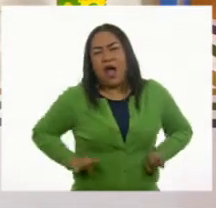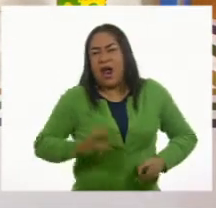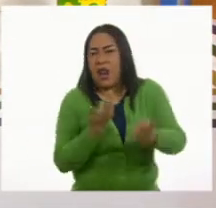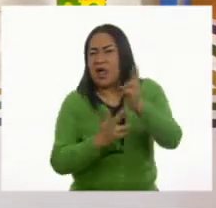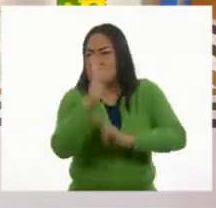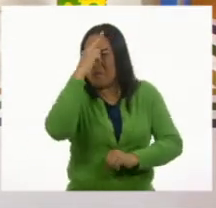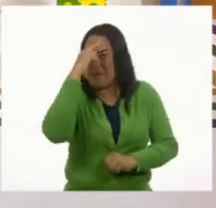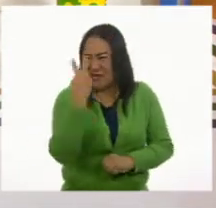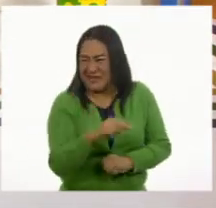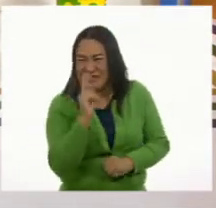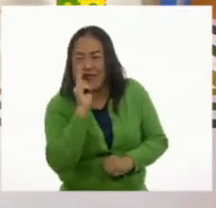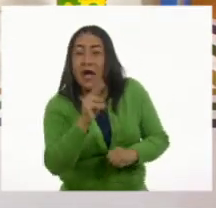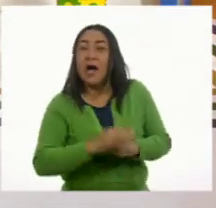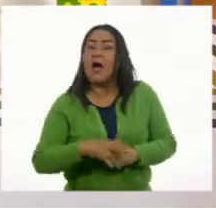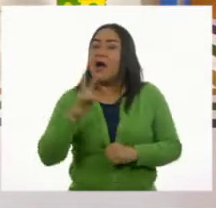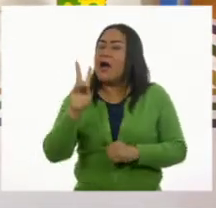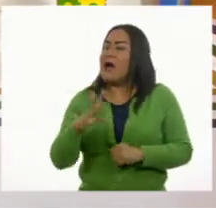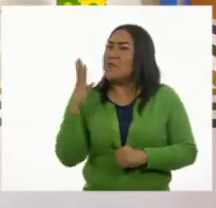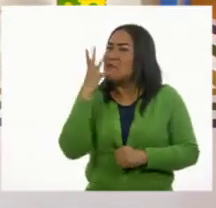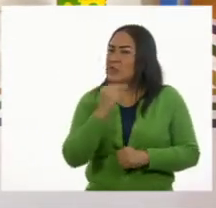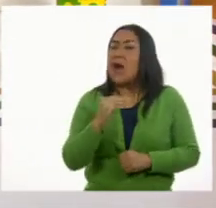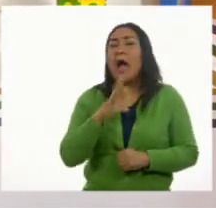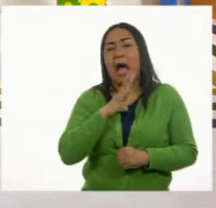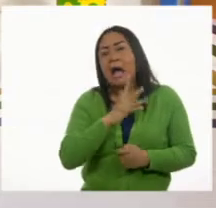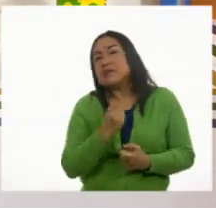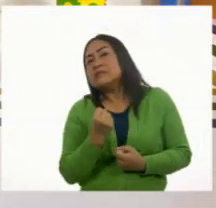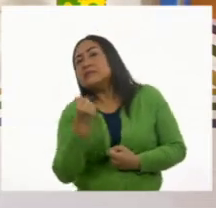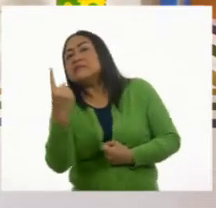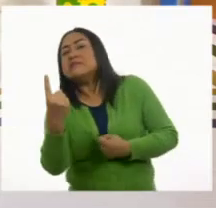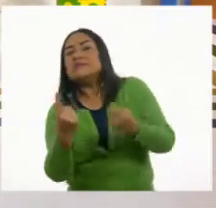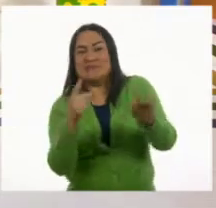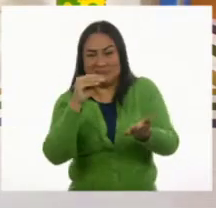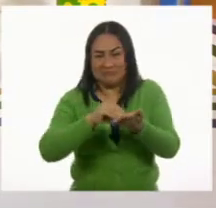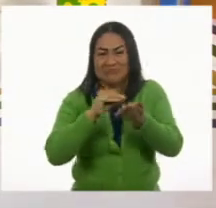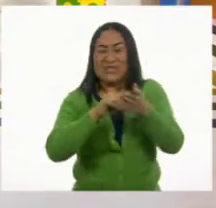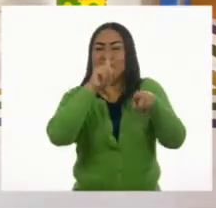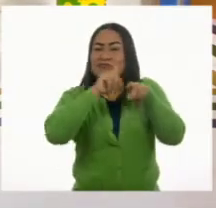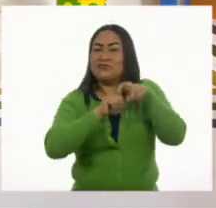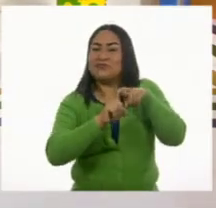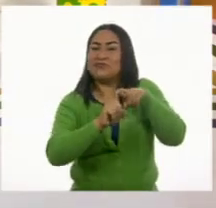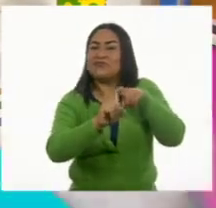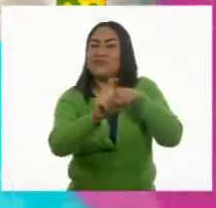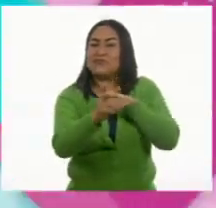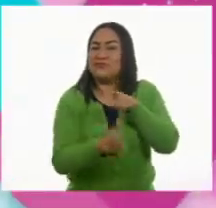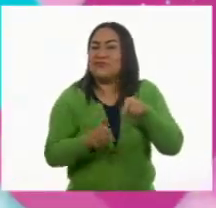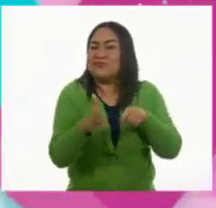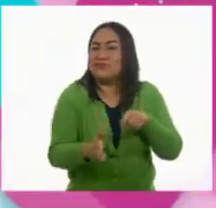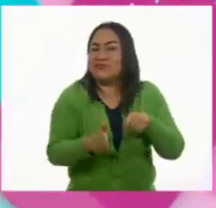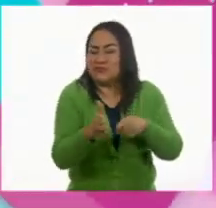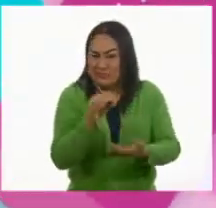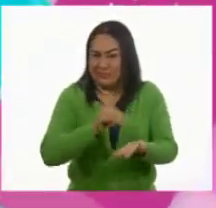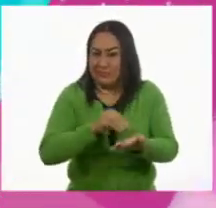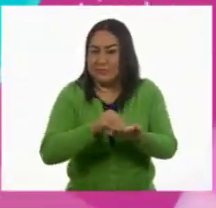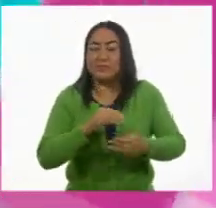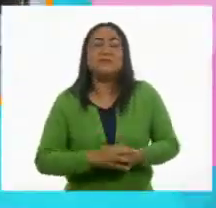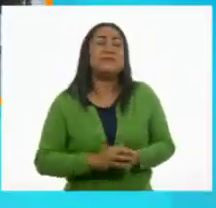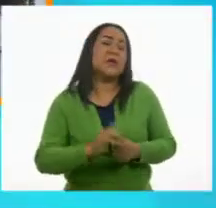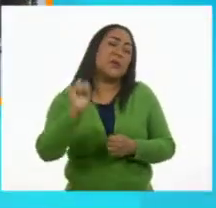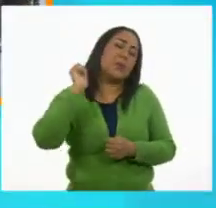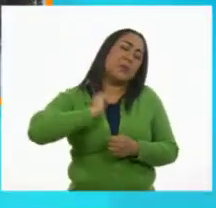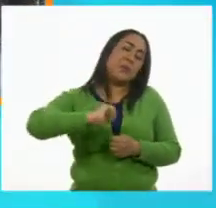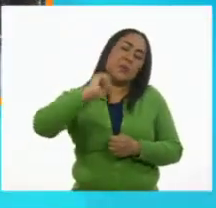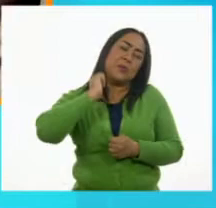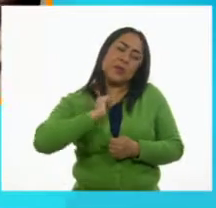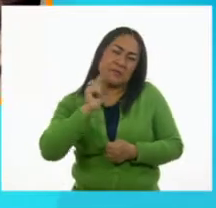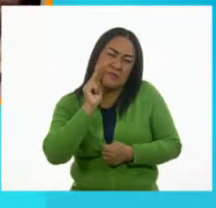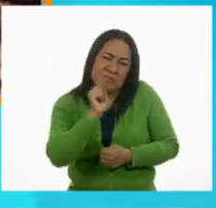¡Ay, qué bonitos! Aún ahora todavía existe por ahí algún tranvía. Así es, Pilar. Vamos a verlos. Un viaje al pasado donde